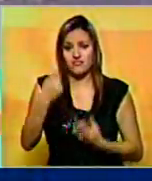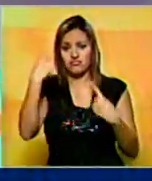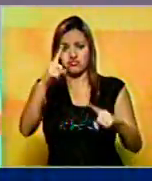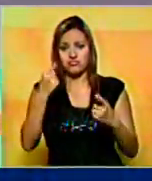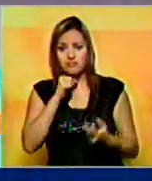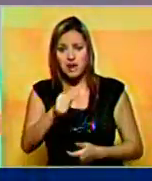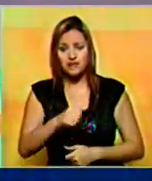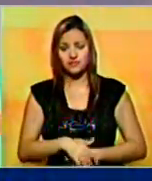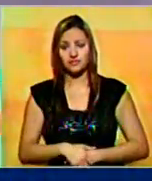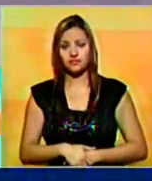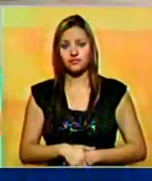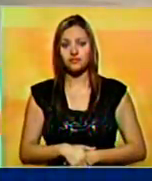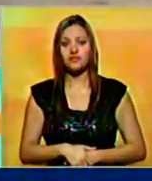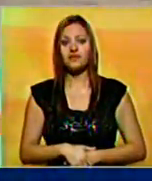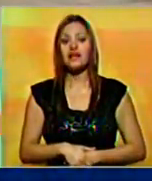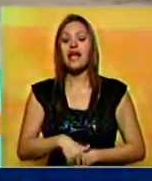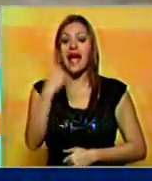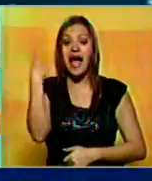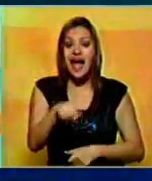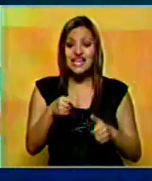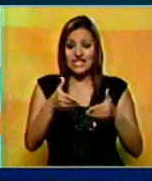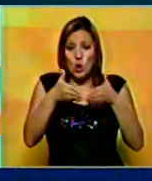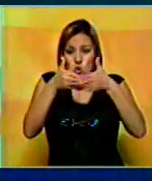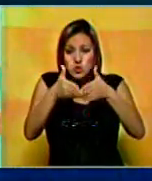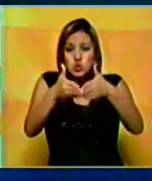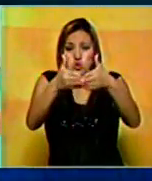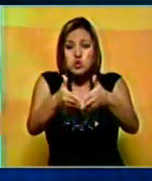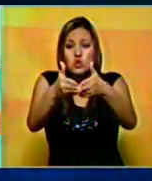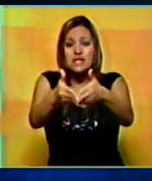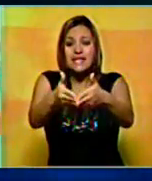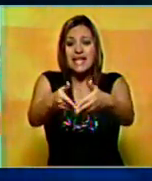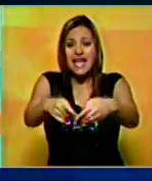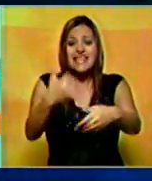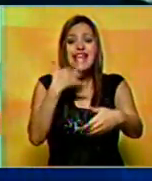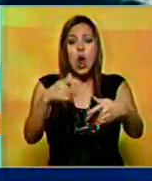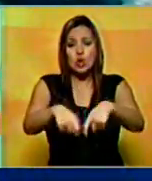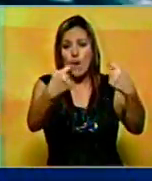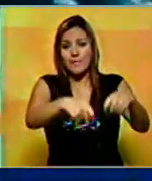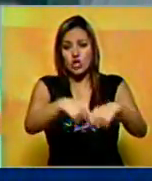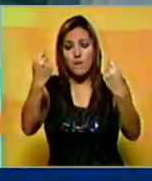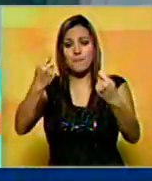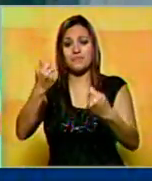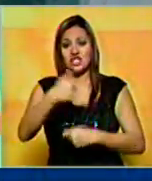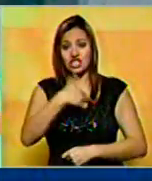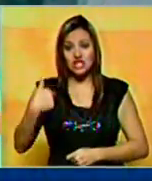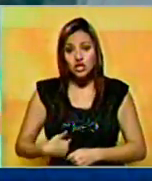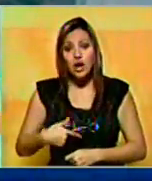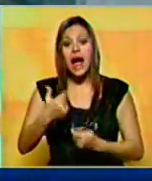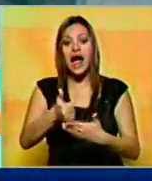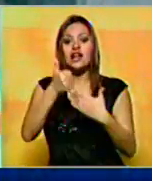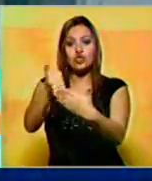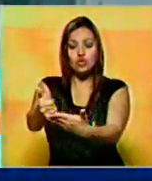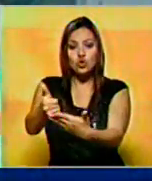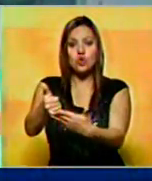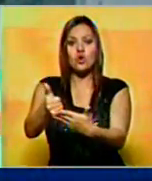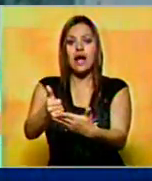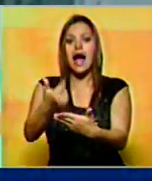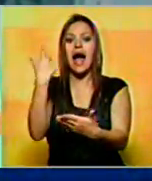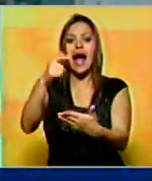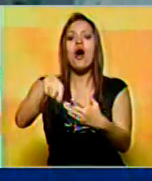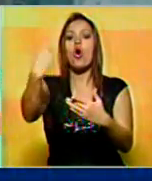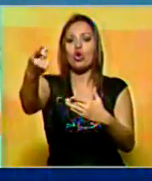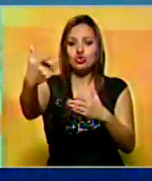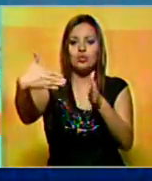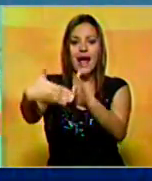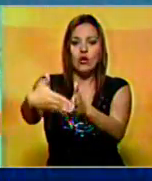Un rompehielos chino alcanzará este viernes al buque ruso que se encuentra atrapado en el hielo de la Antártida Oriental desde